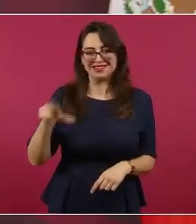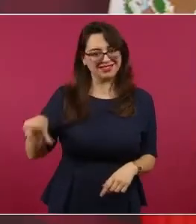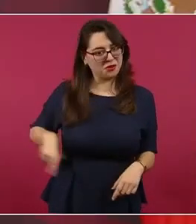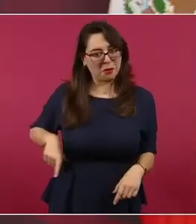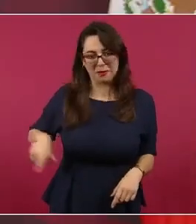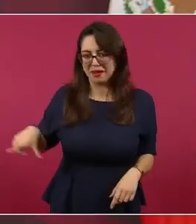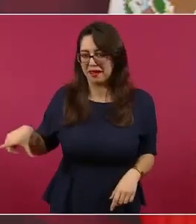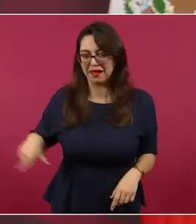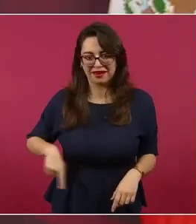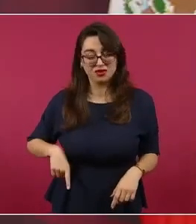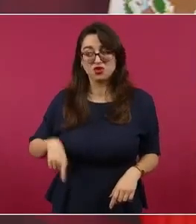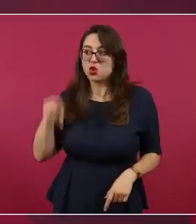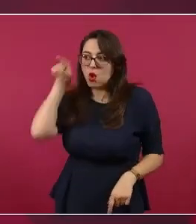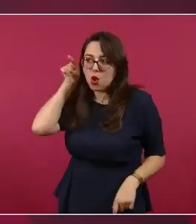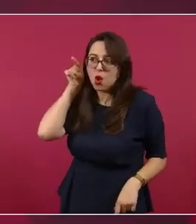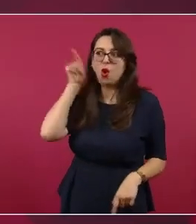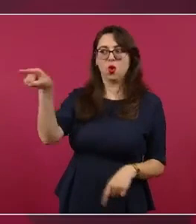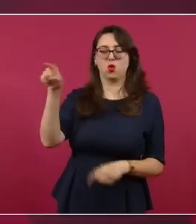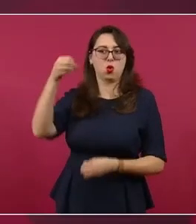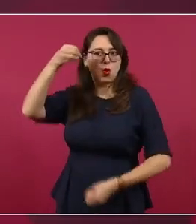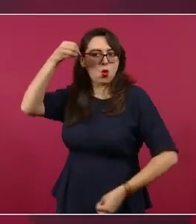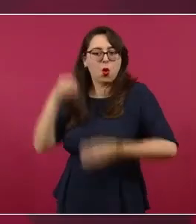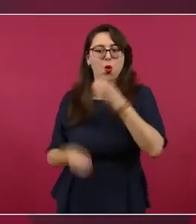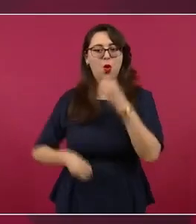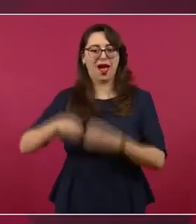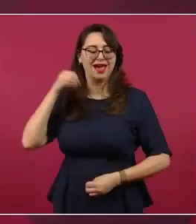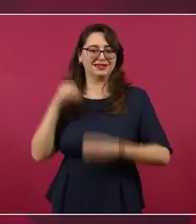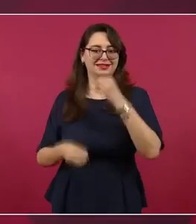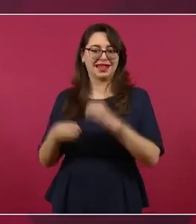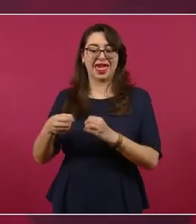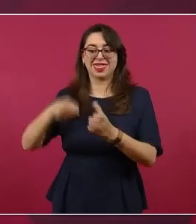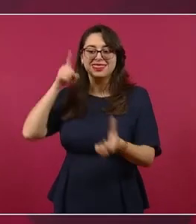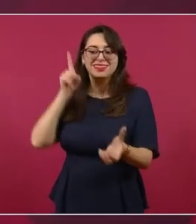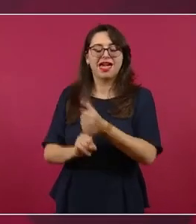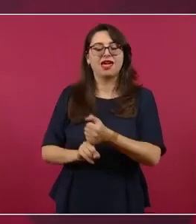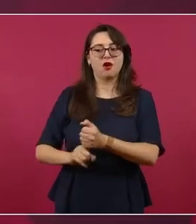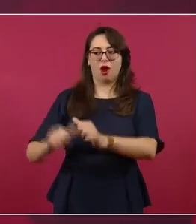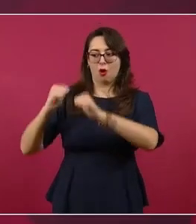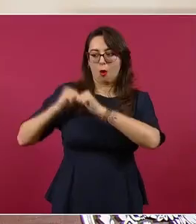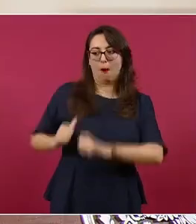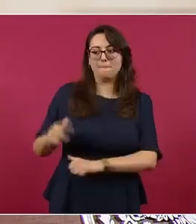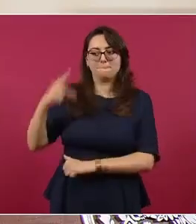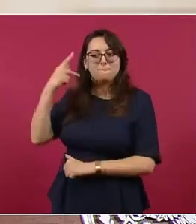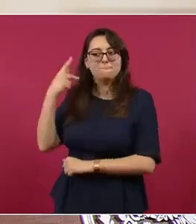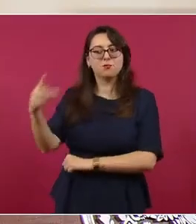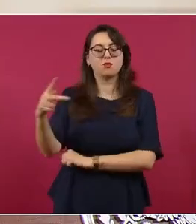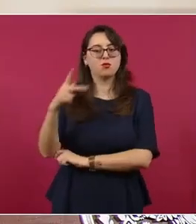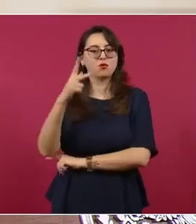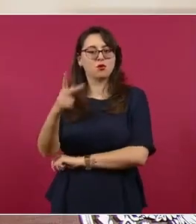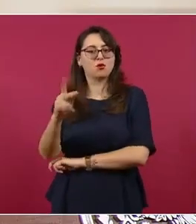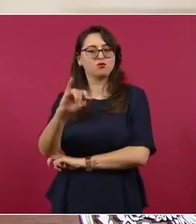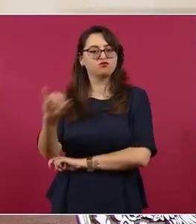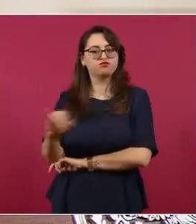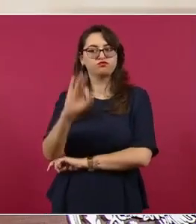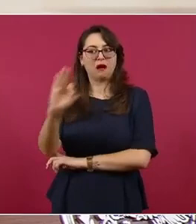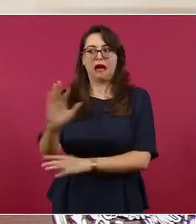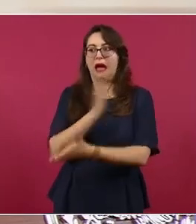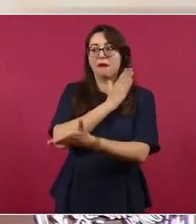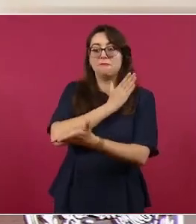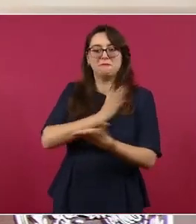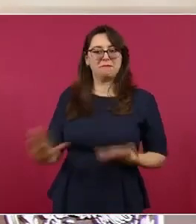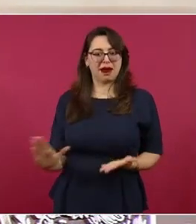Judicial. Y cómo ahora la presidenta del